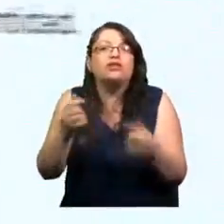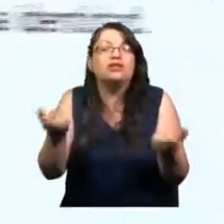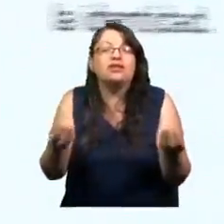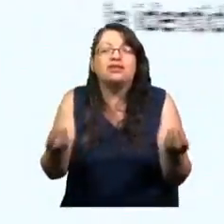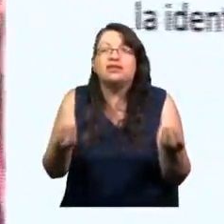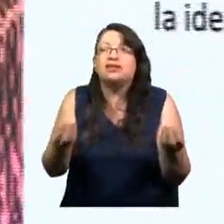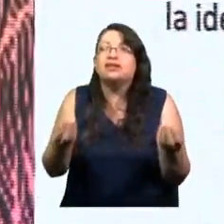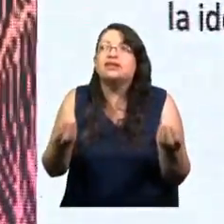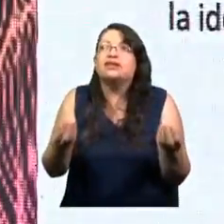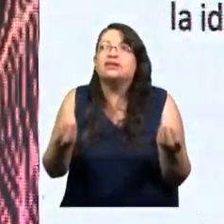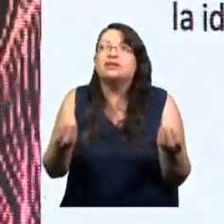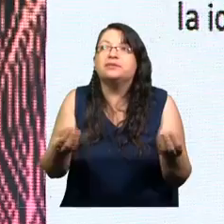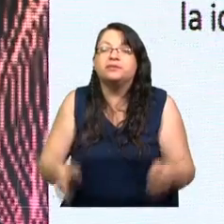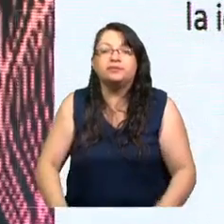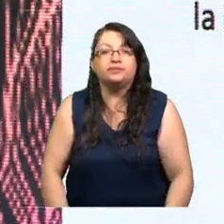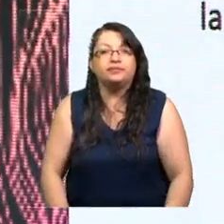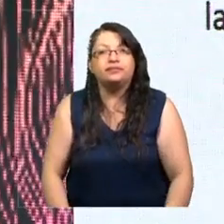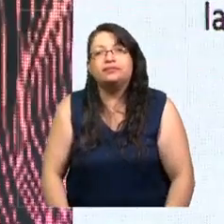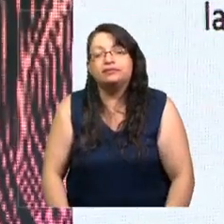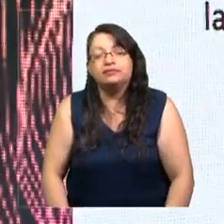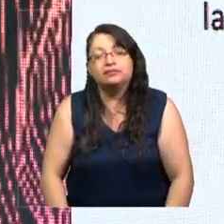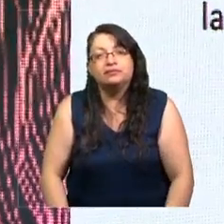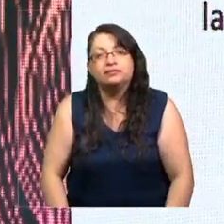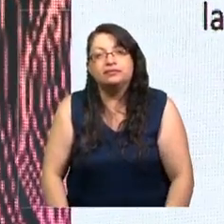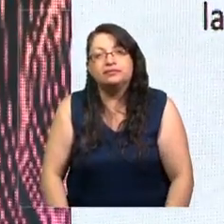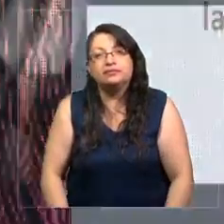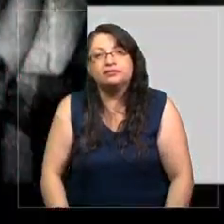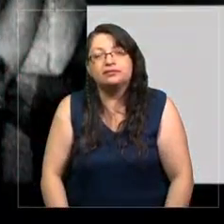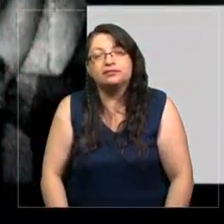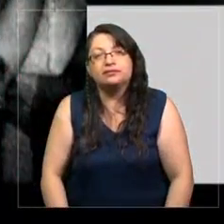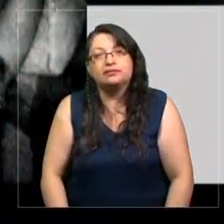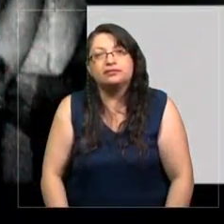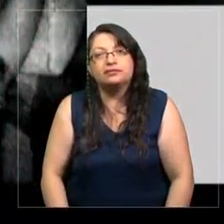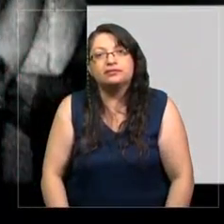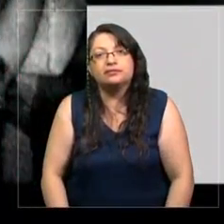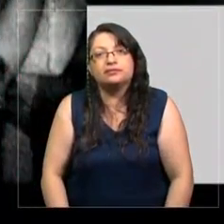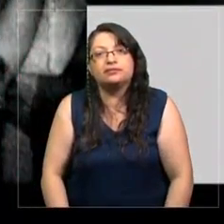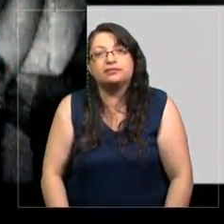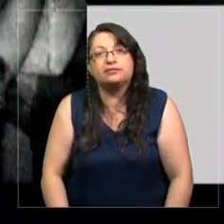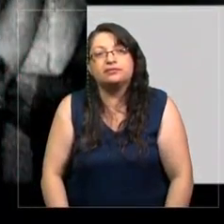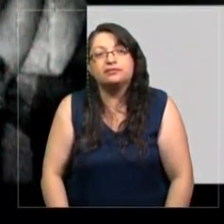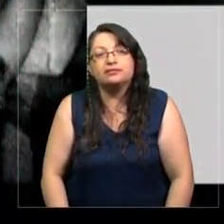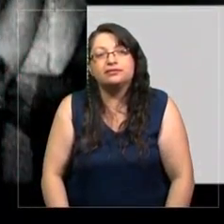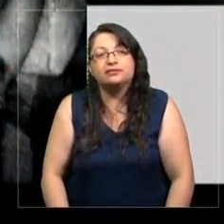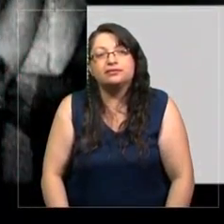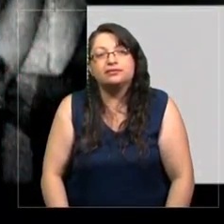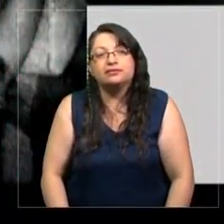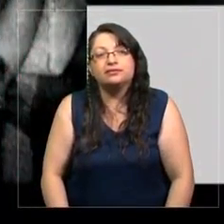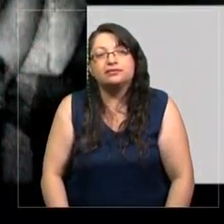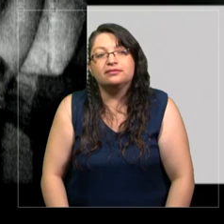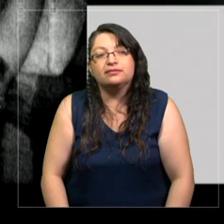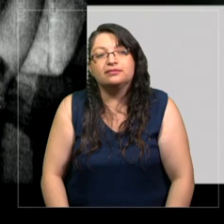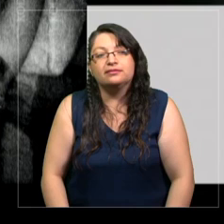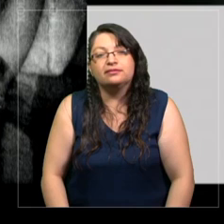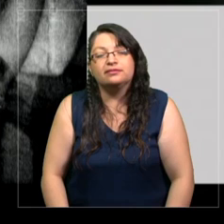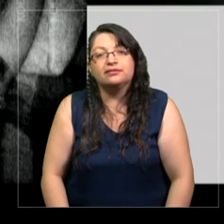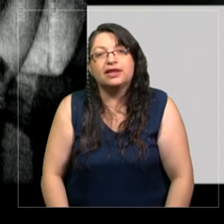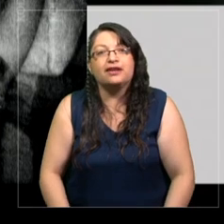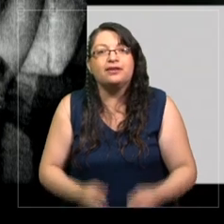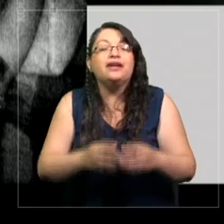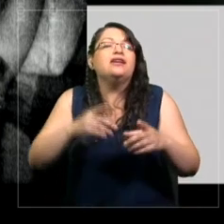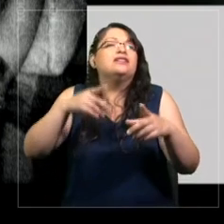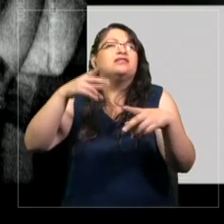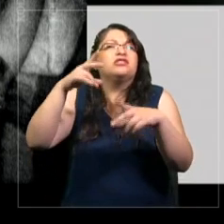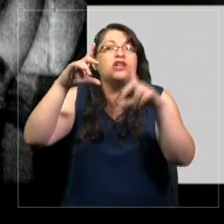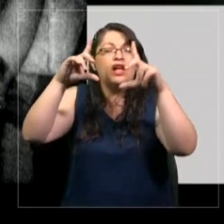soporte, el soporte a que la cámara misma deje de ser tan importante. En cambio, lo que comienza a ser